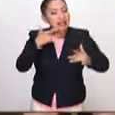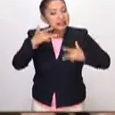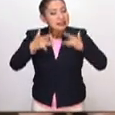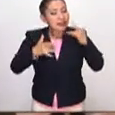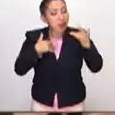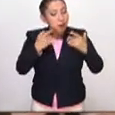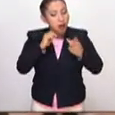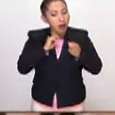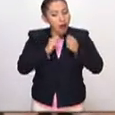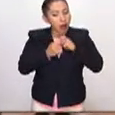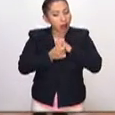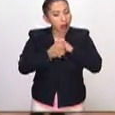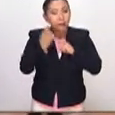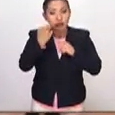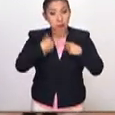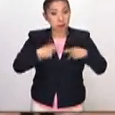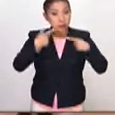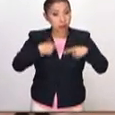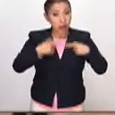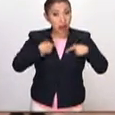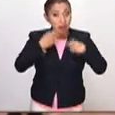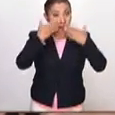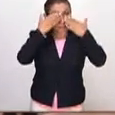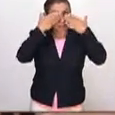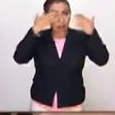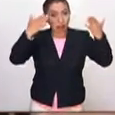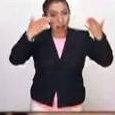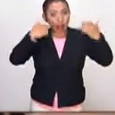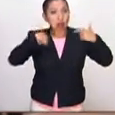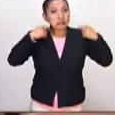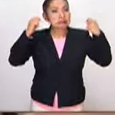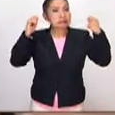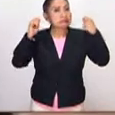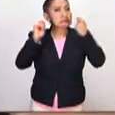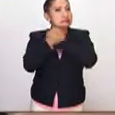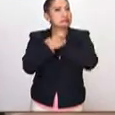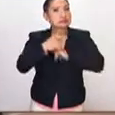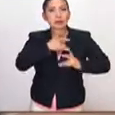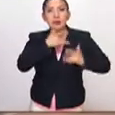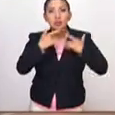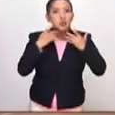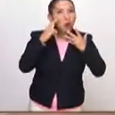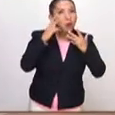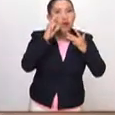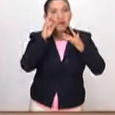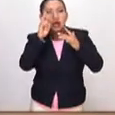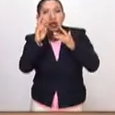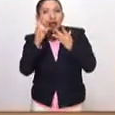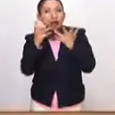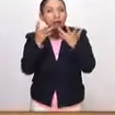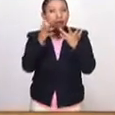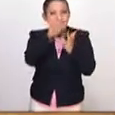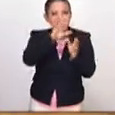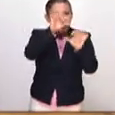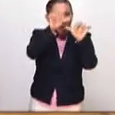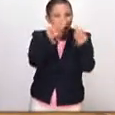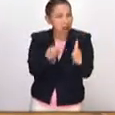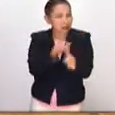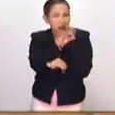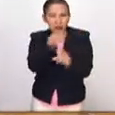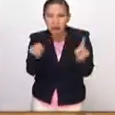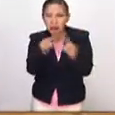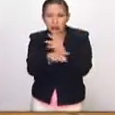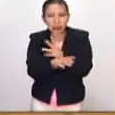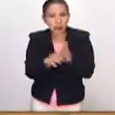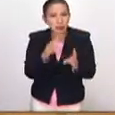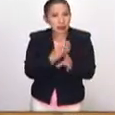el de la sensibilidad. Y yo creo que personas sensibilizadas en esta parte emotiva, en esta parte sensible, como es el arte en todas